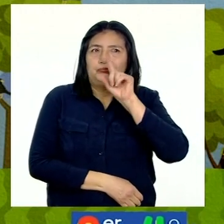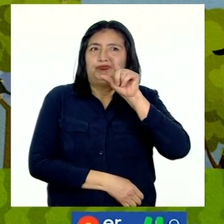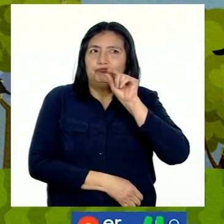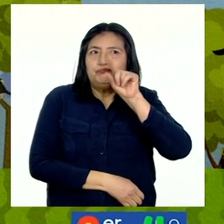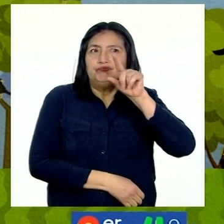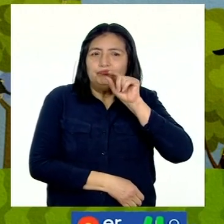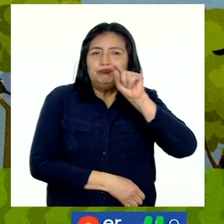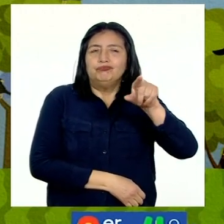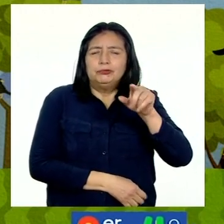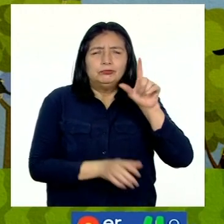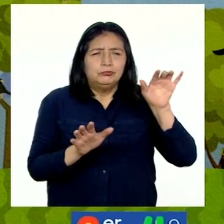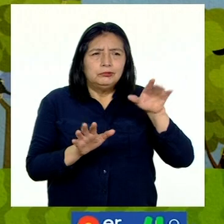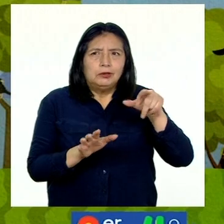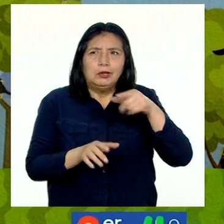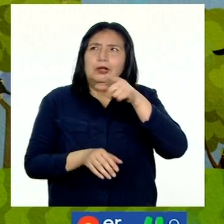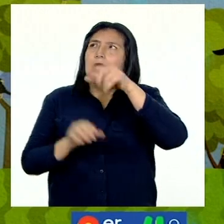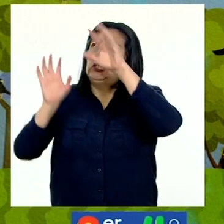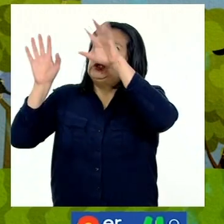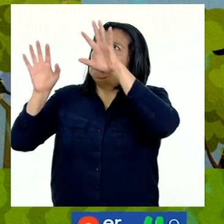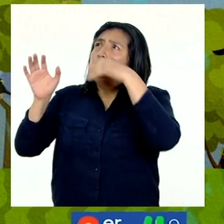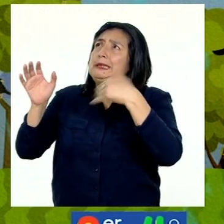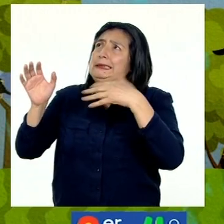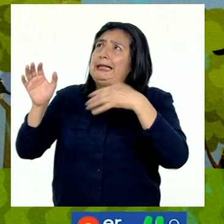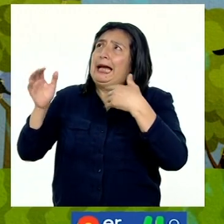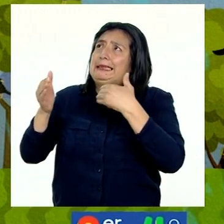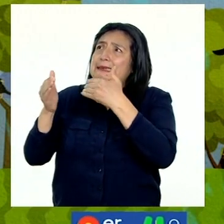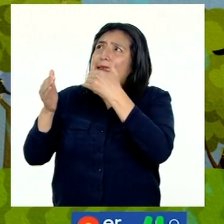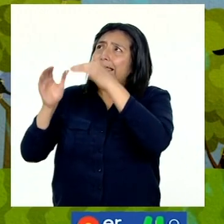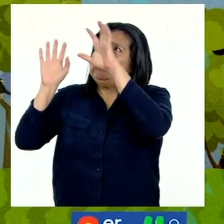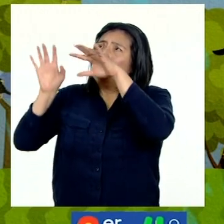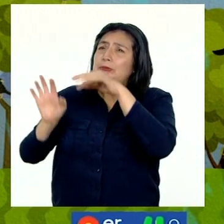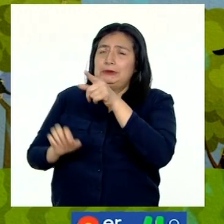canto que las lluvias se aproximan.